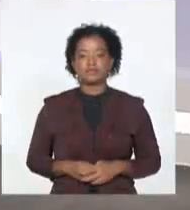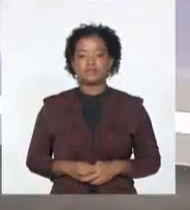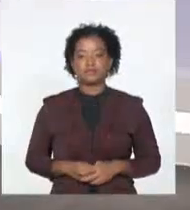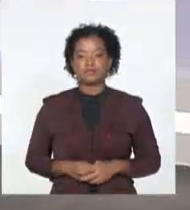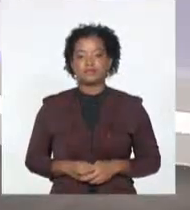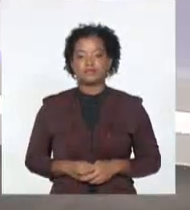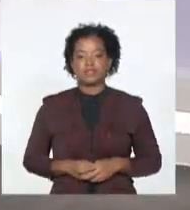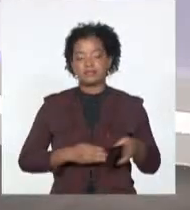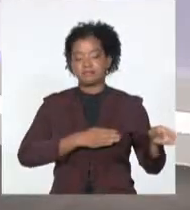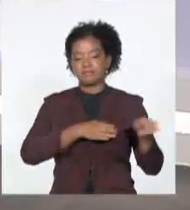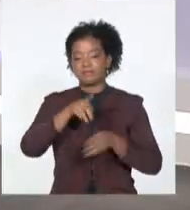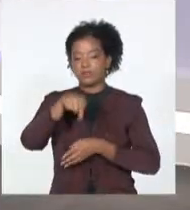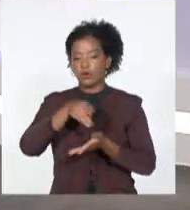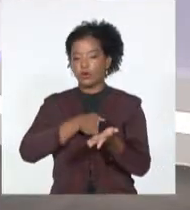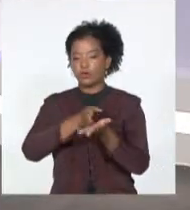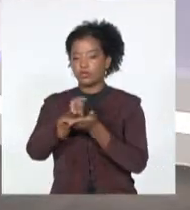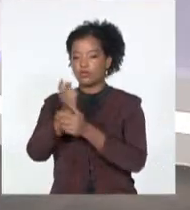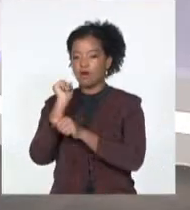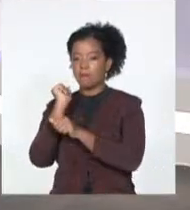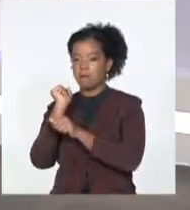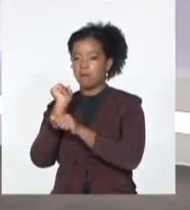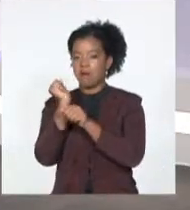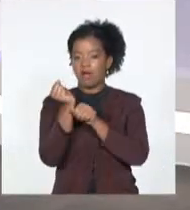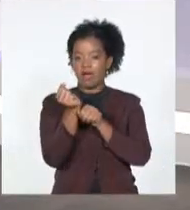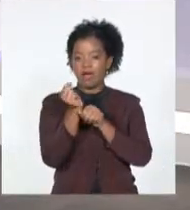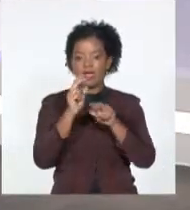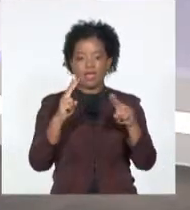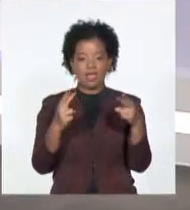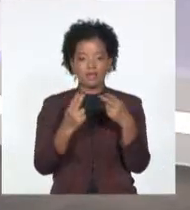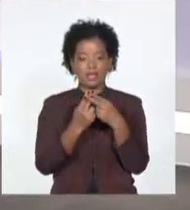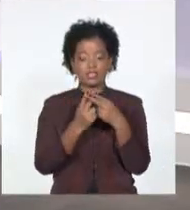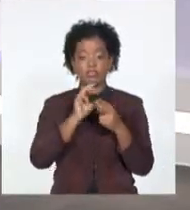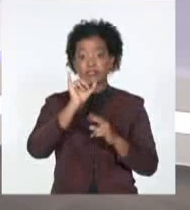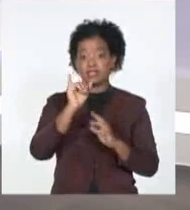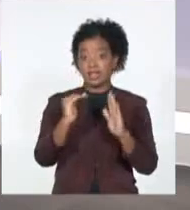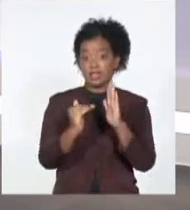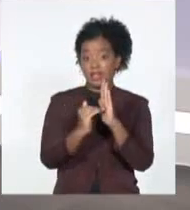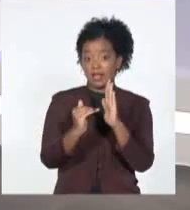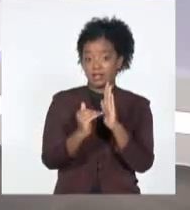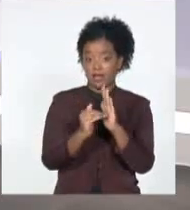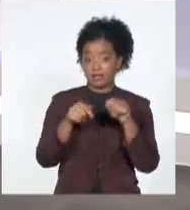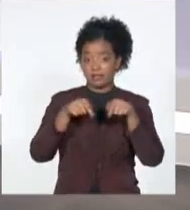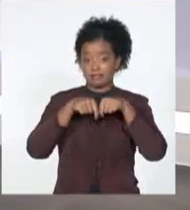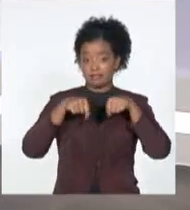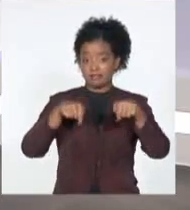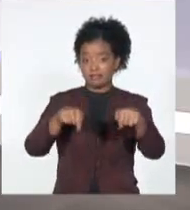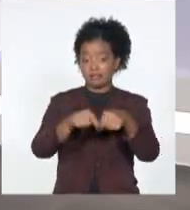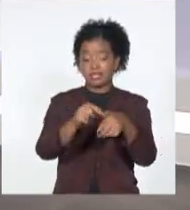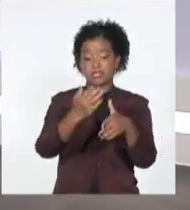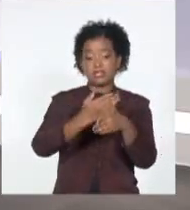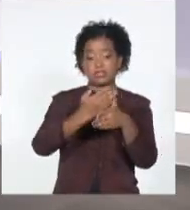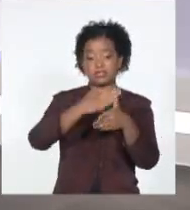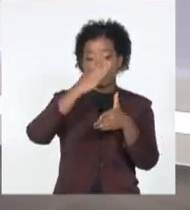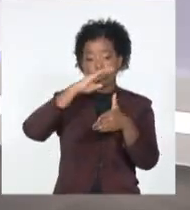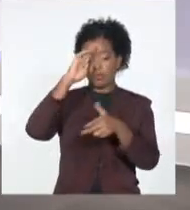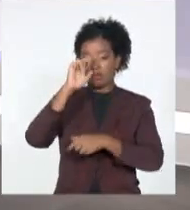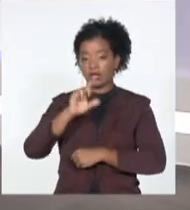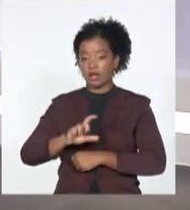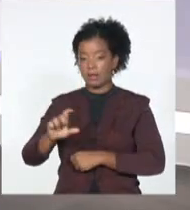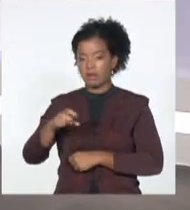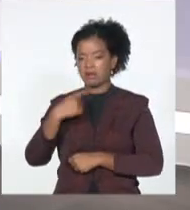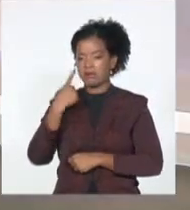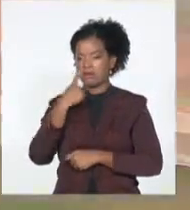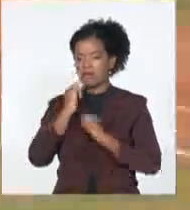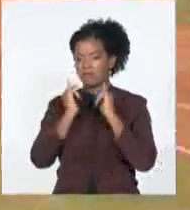Y hoy continuaron los play-offs de la Serie Nacional de Béisbol. Desde las 6 de la tarde en el Guillermán Moncada se miren Santiago de Cuba y Camagüey. Veamos cómo